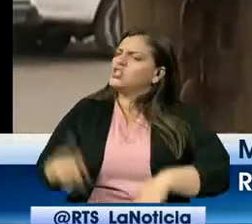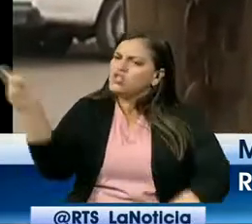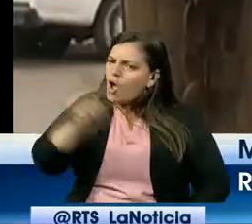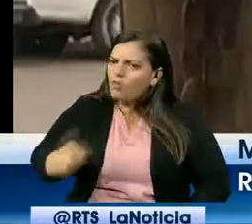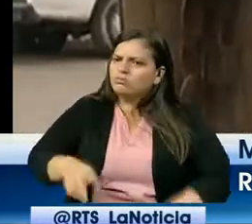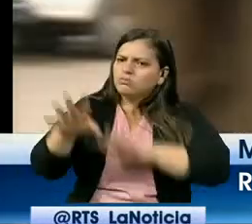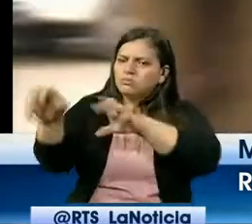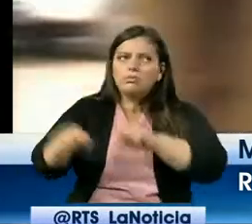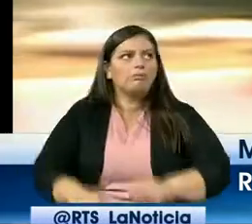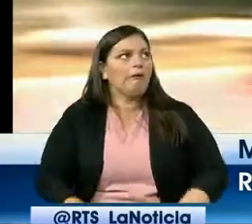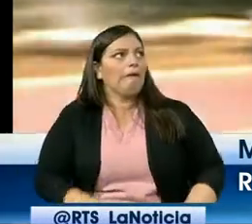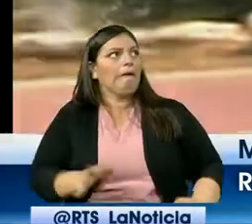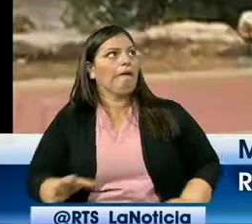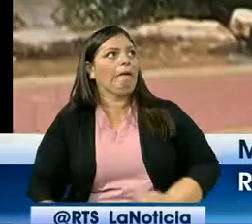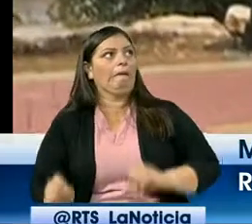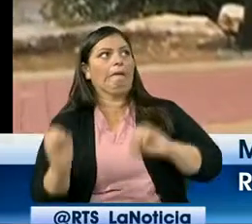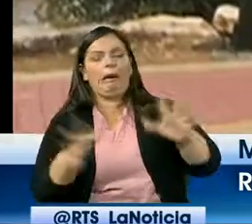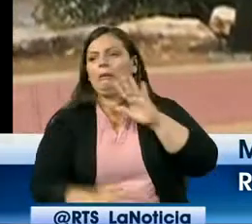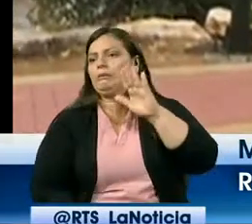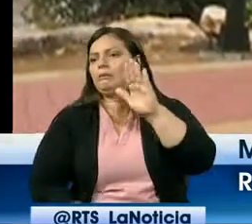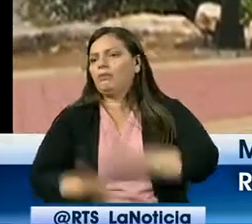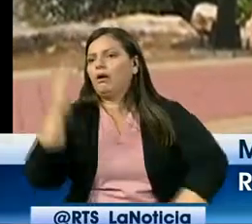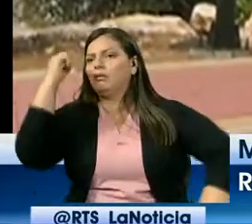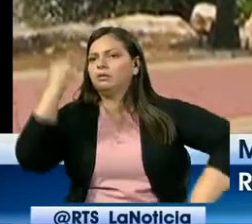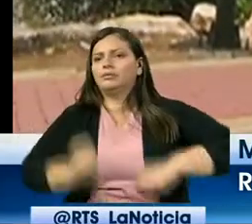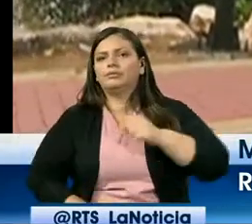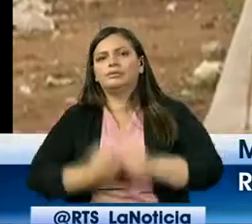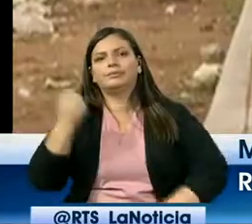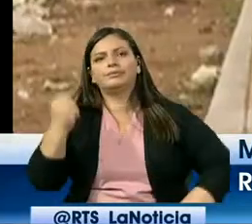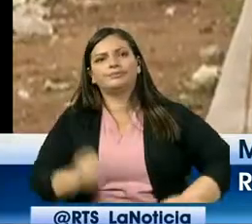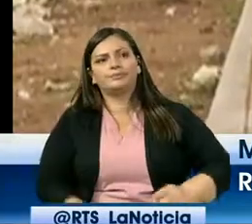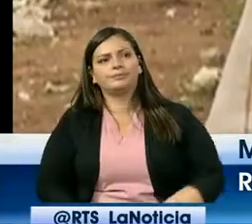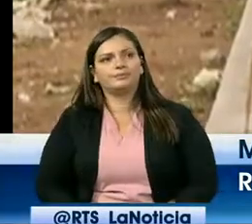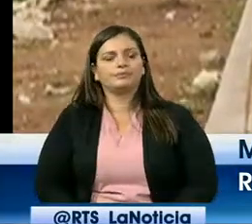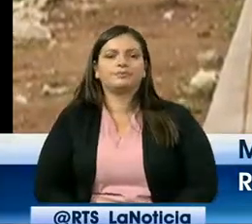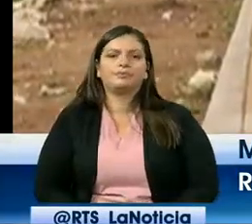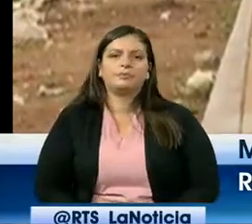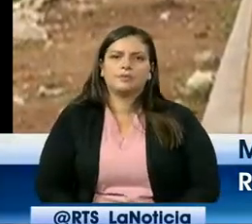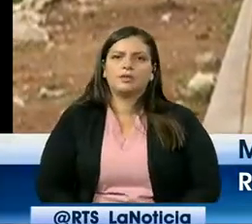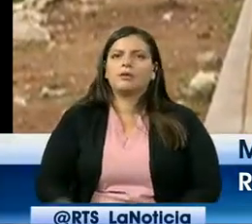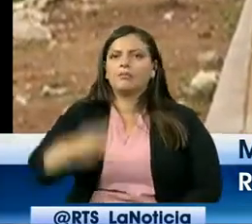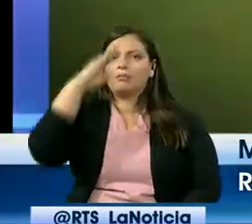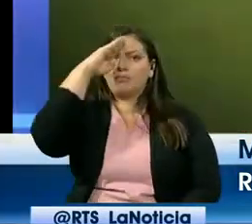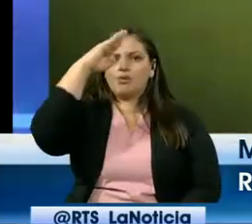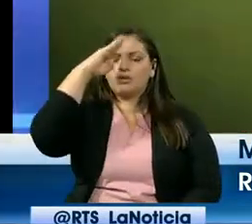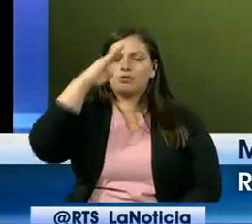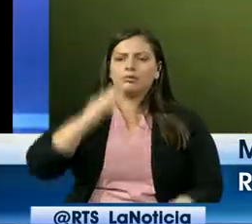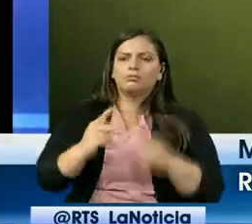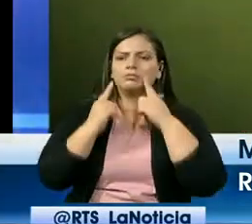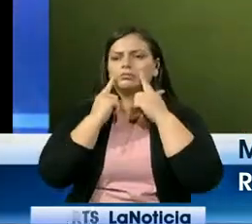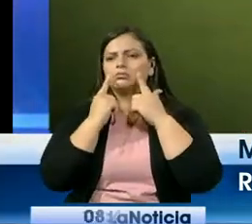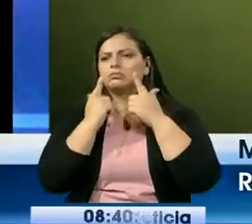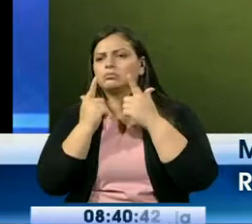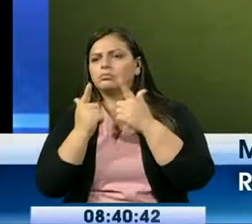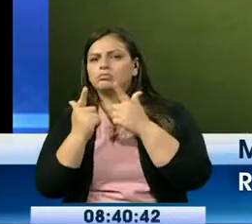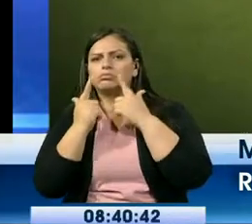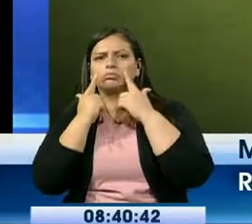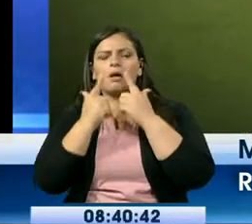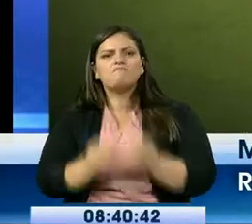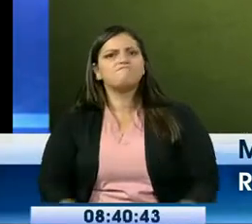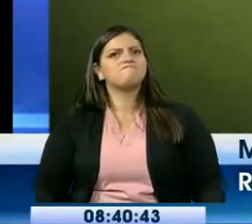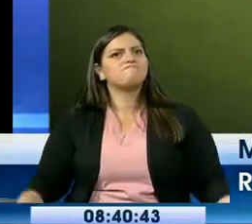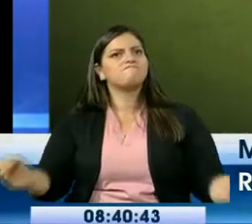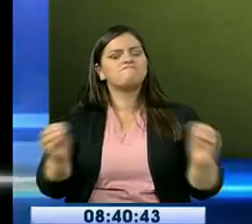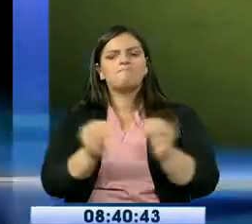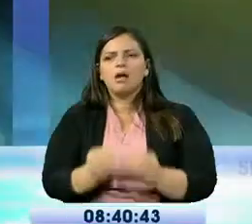para que no se lo lleven La policía refuerza los controles en los alrededores del parque lineal Se está implementando lo que son varias